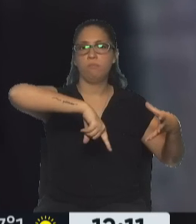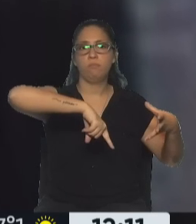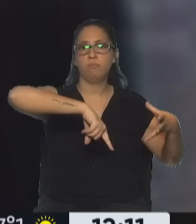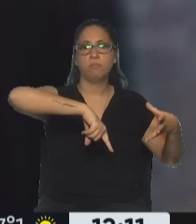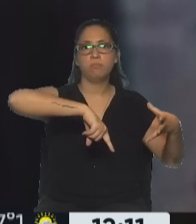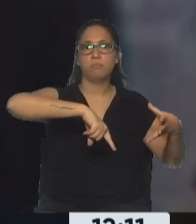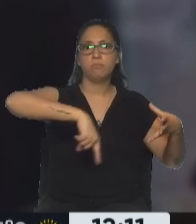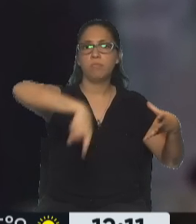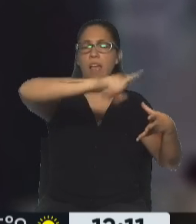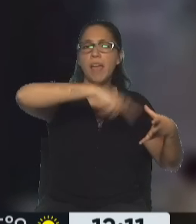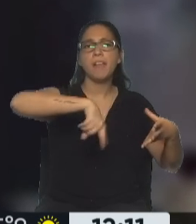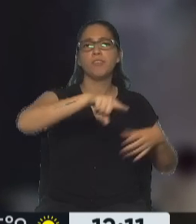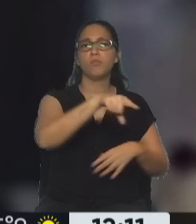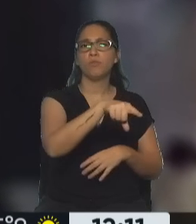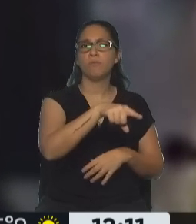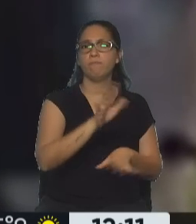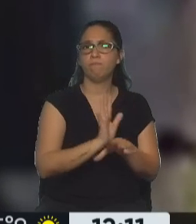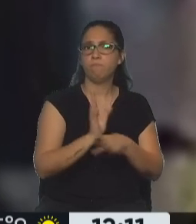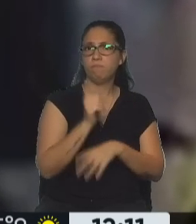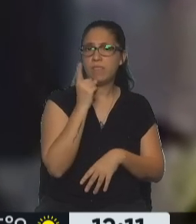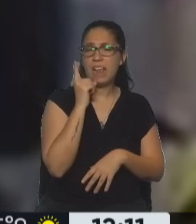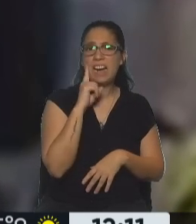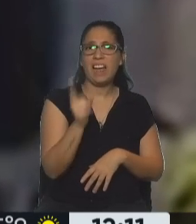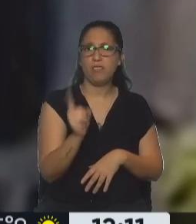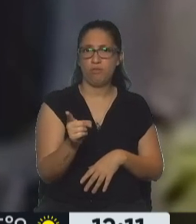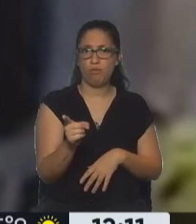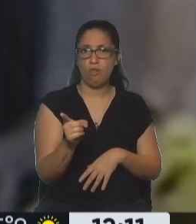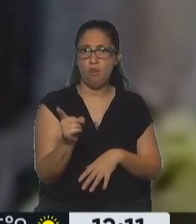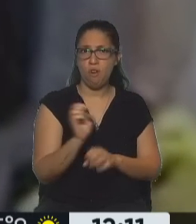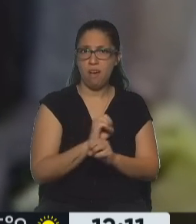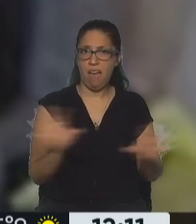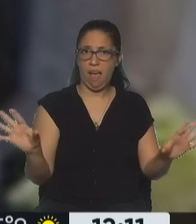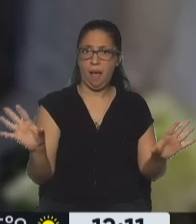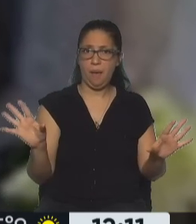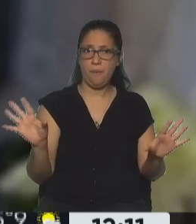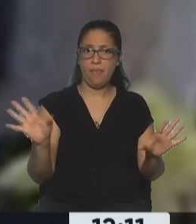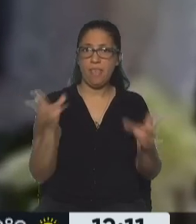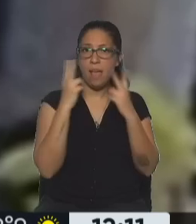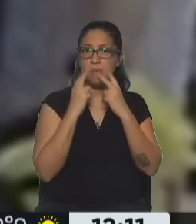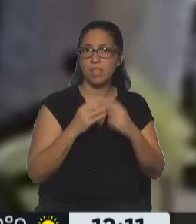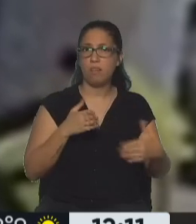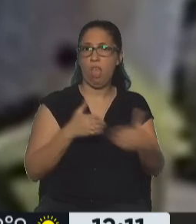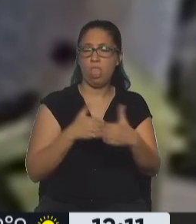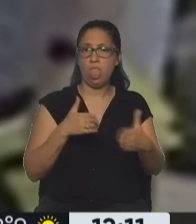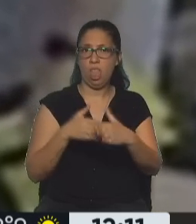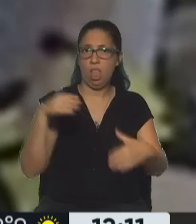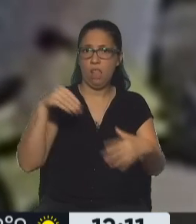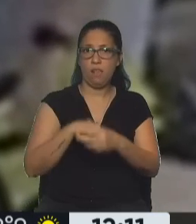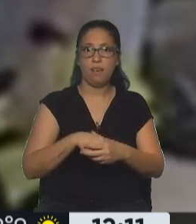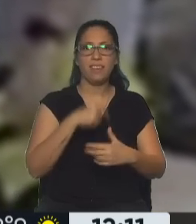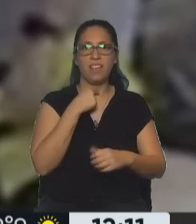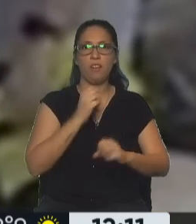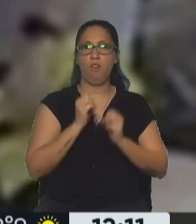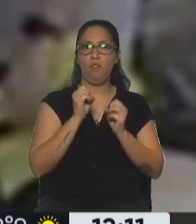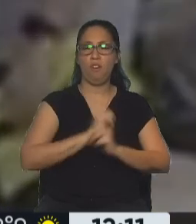incurren en lo que se llama un riesgo procesal grave de entorpecimiento investigativo. Quiero decirlo bien en criollo para que